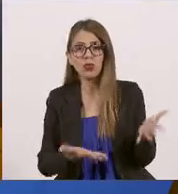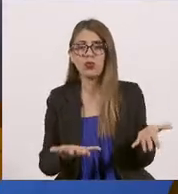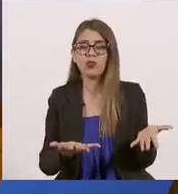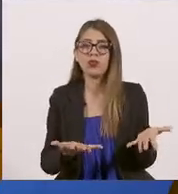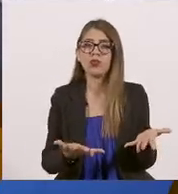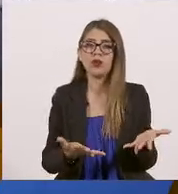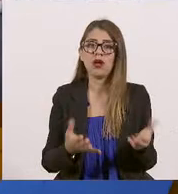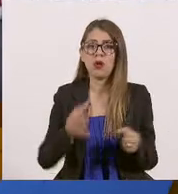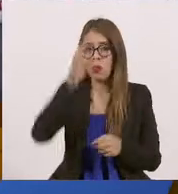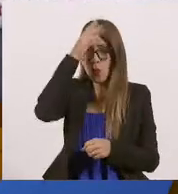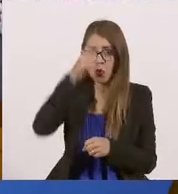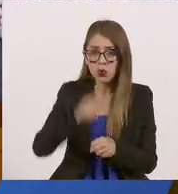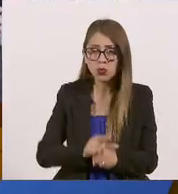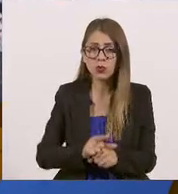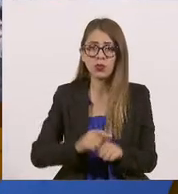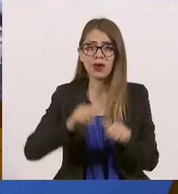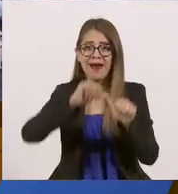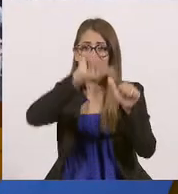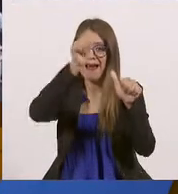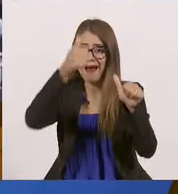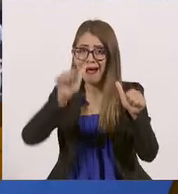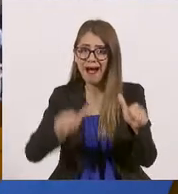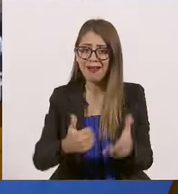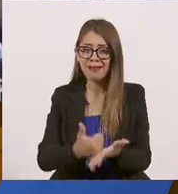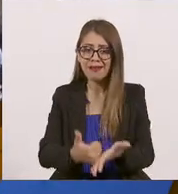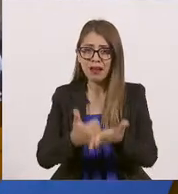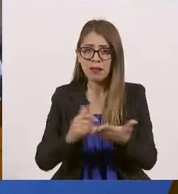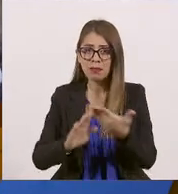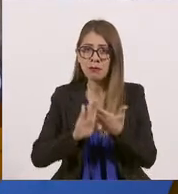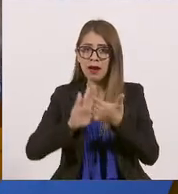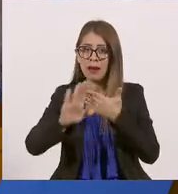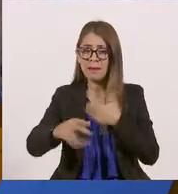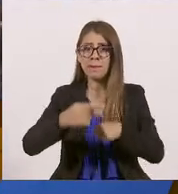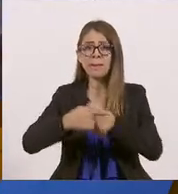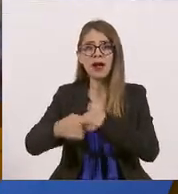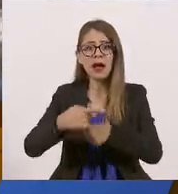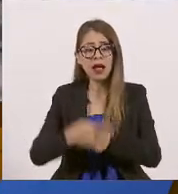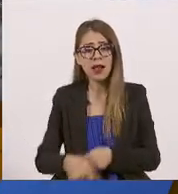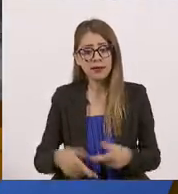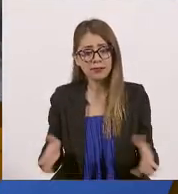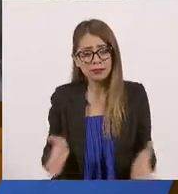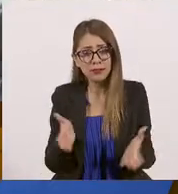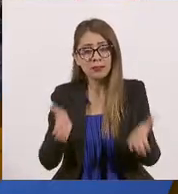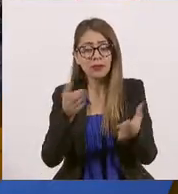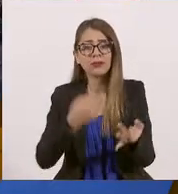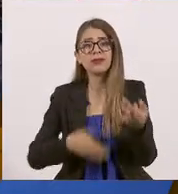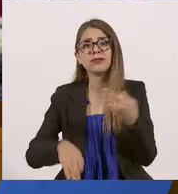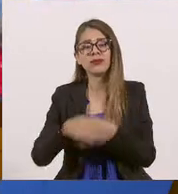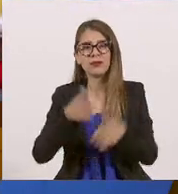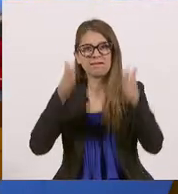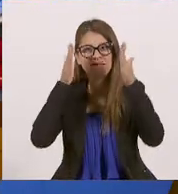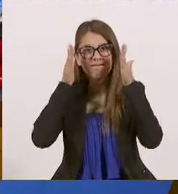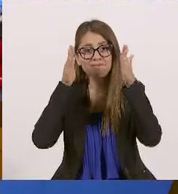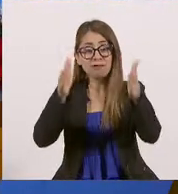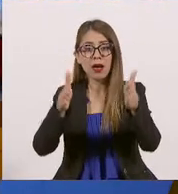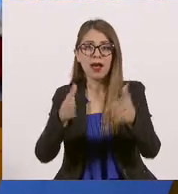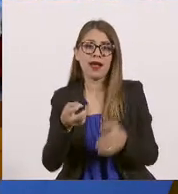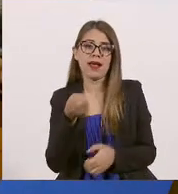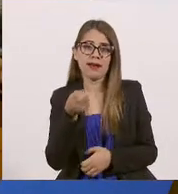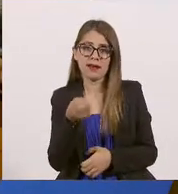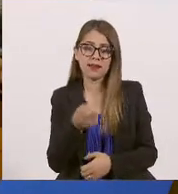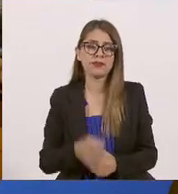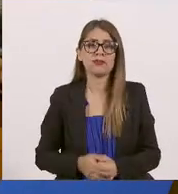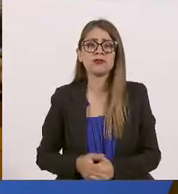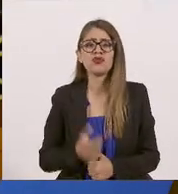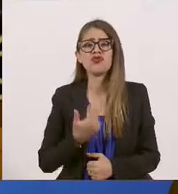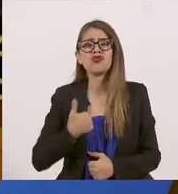como una estrategia también de prevención de delito, de construcción de ciudadanía y toda nuestra candidatura se enfocó a ello. Es decir, no